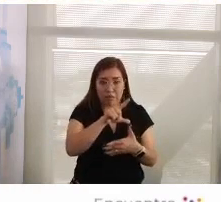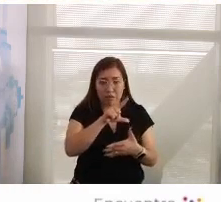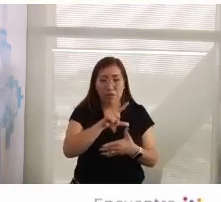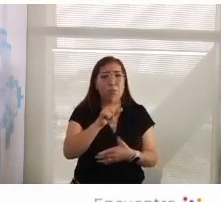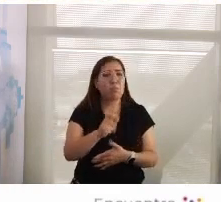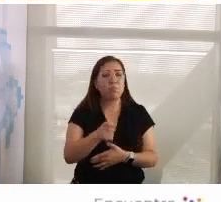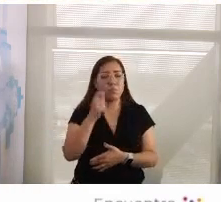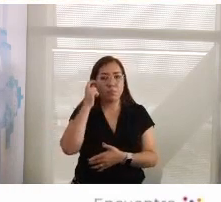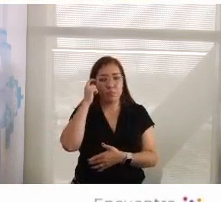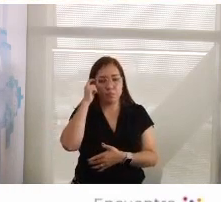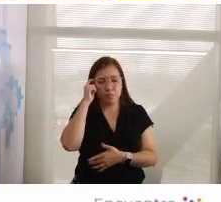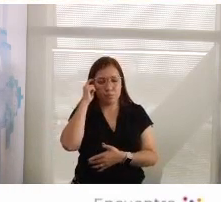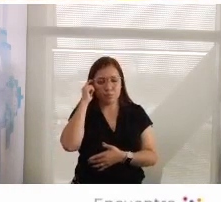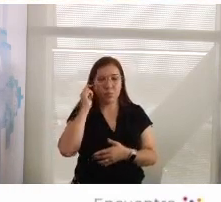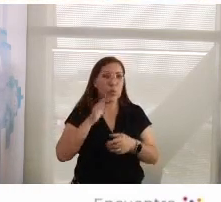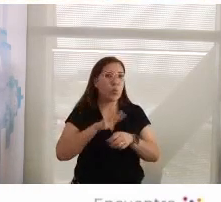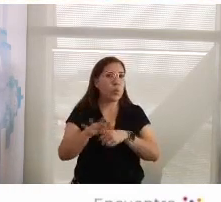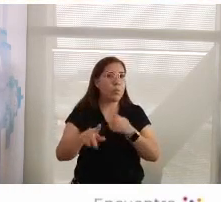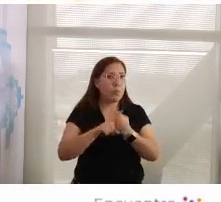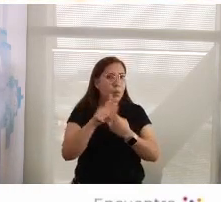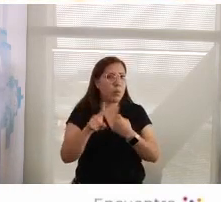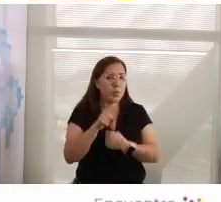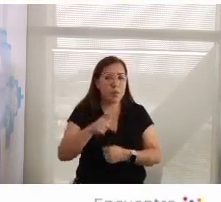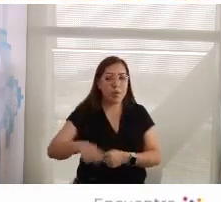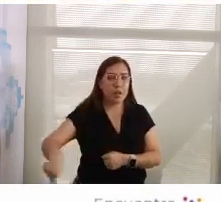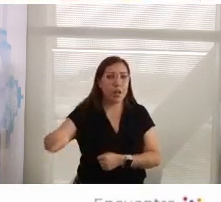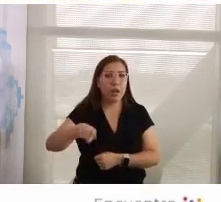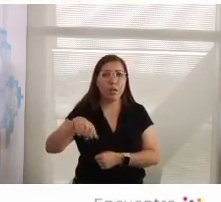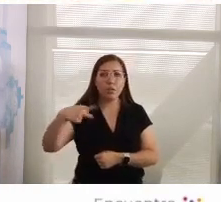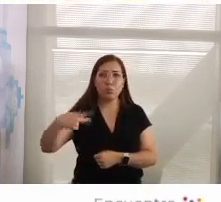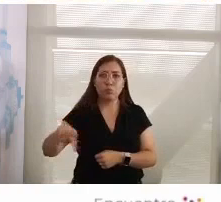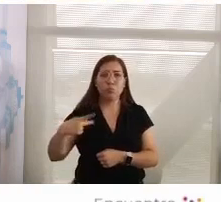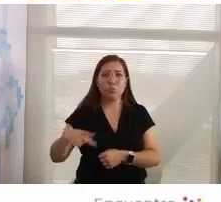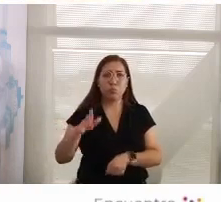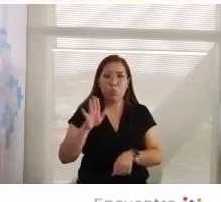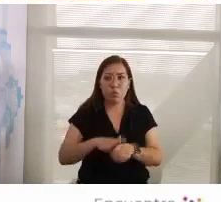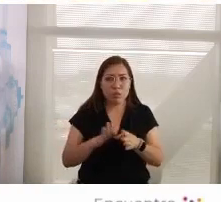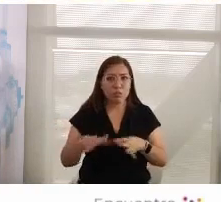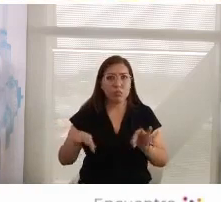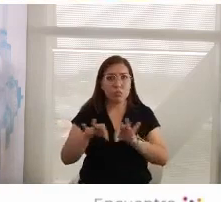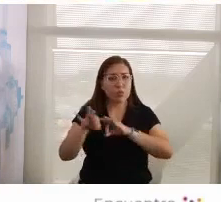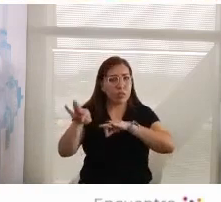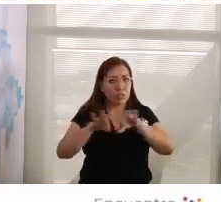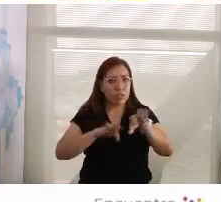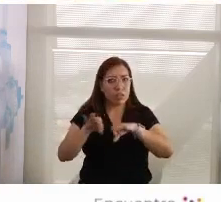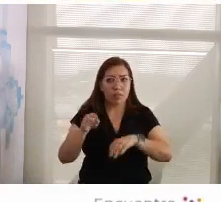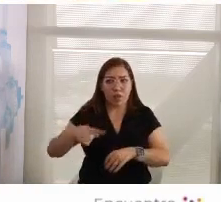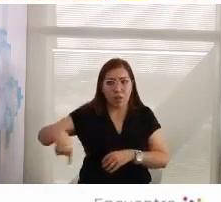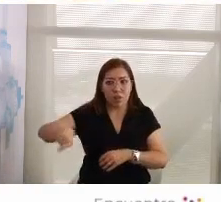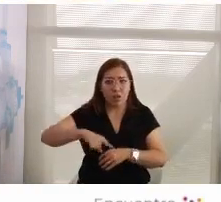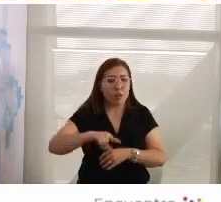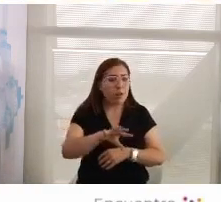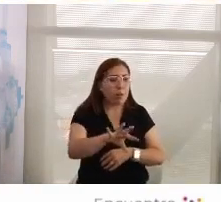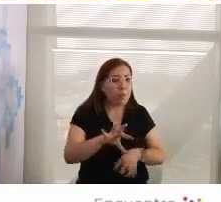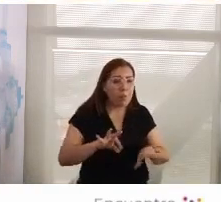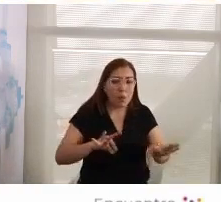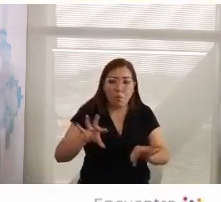es que han renunciado a su fundamental trabajo de seleccionar.